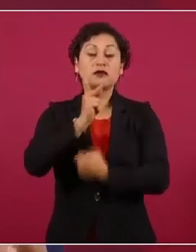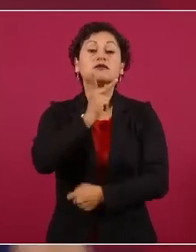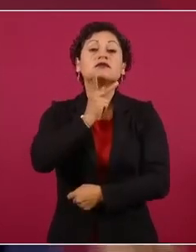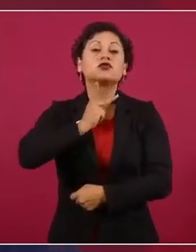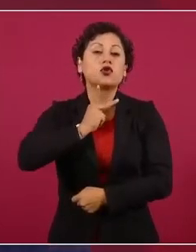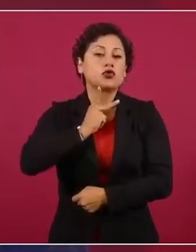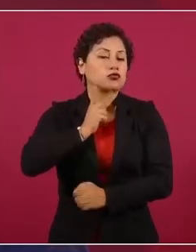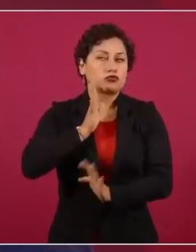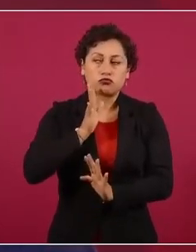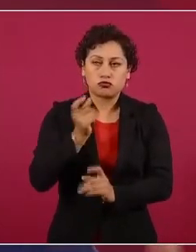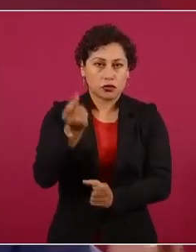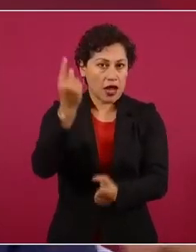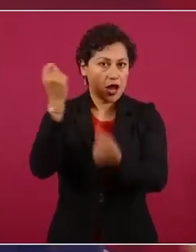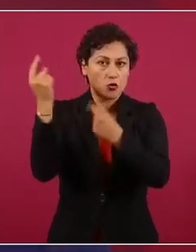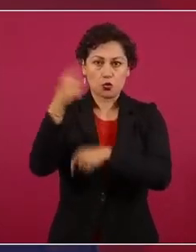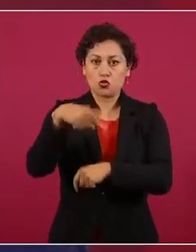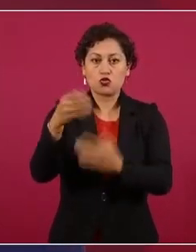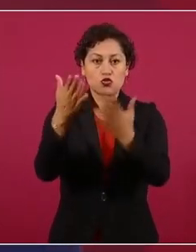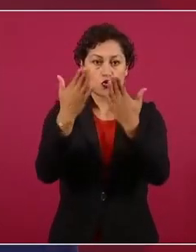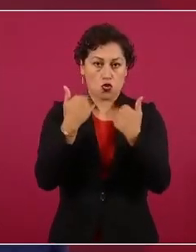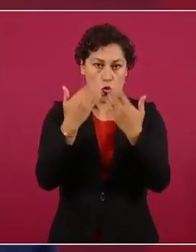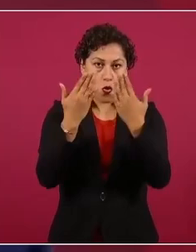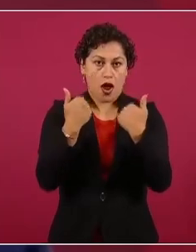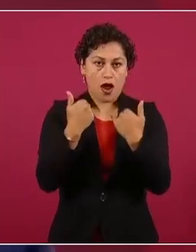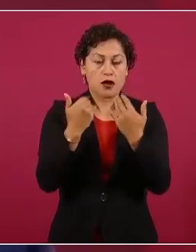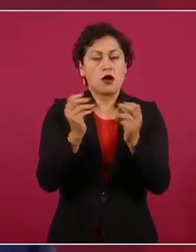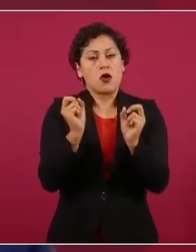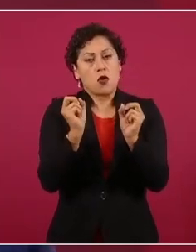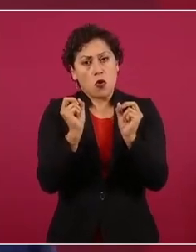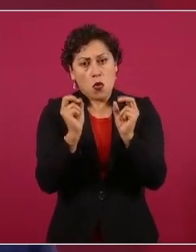pues que se puedan abastecer de los países cercanos,